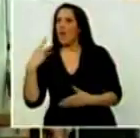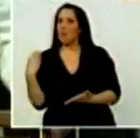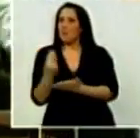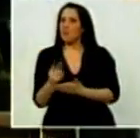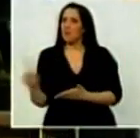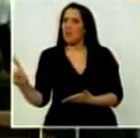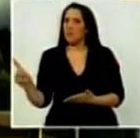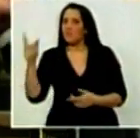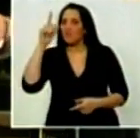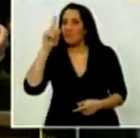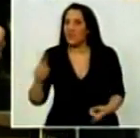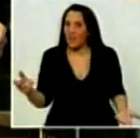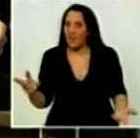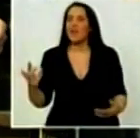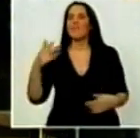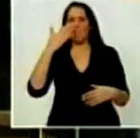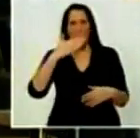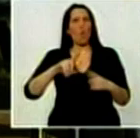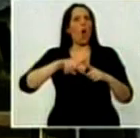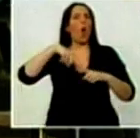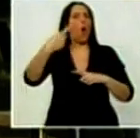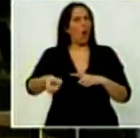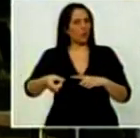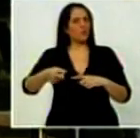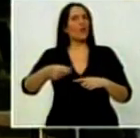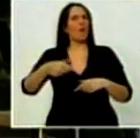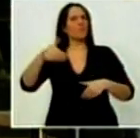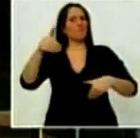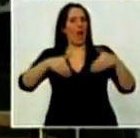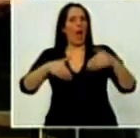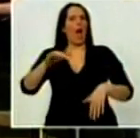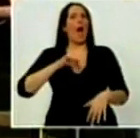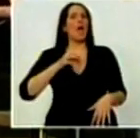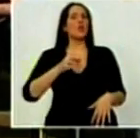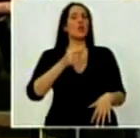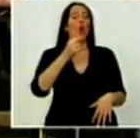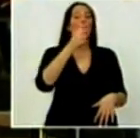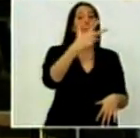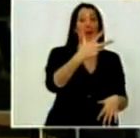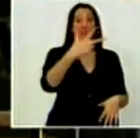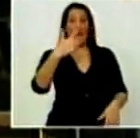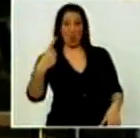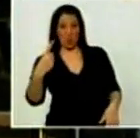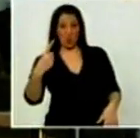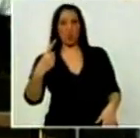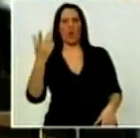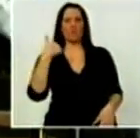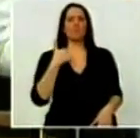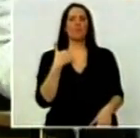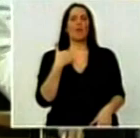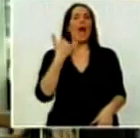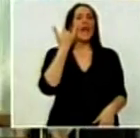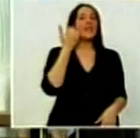en el año 31, después que tumbaron a Yrigoyen, el general